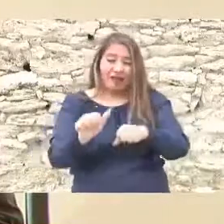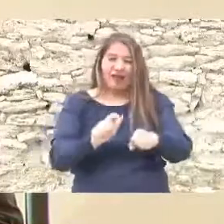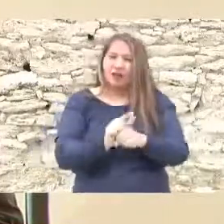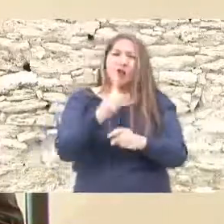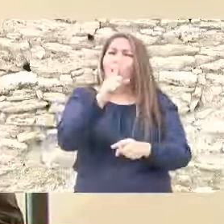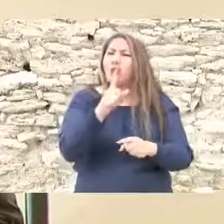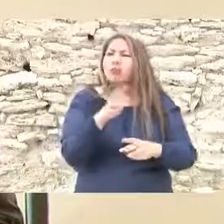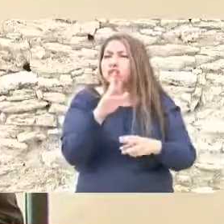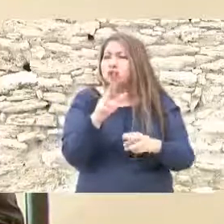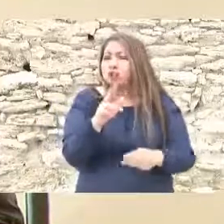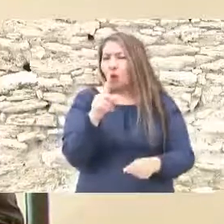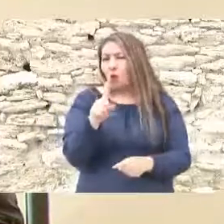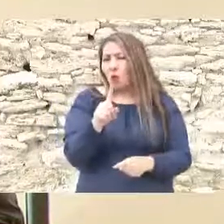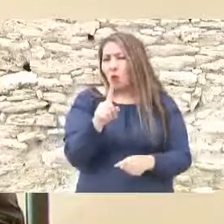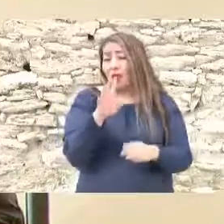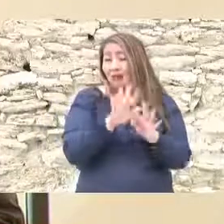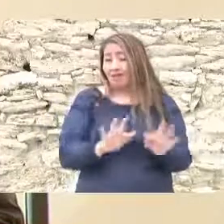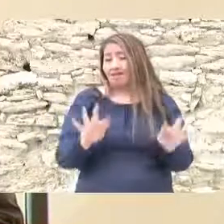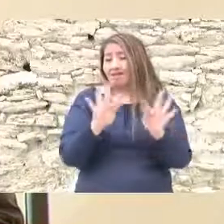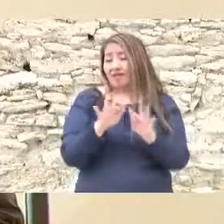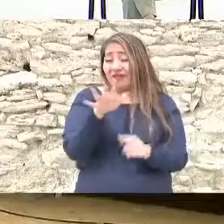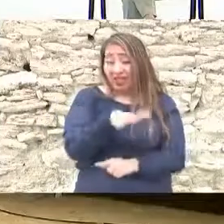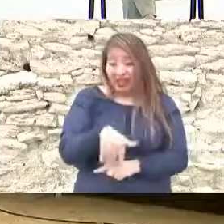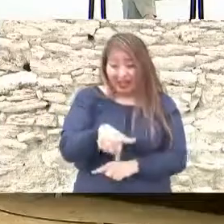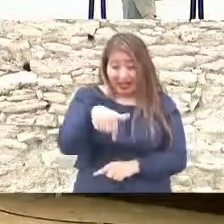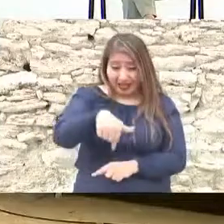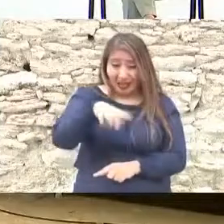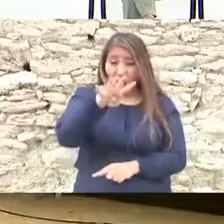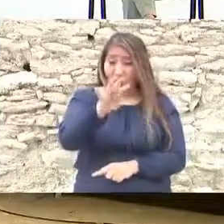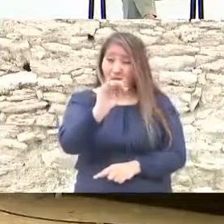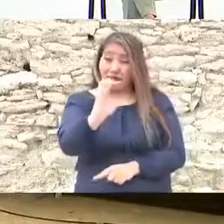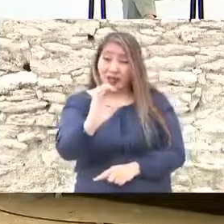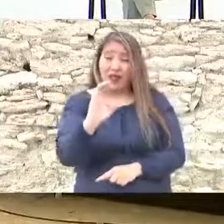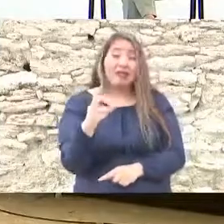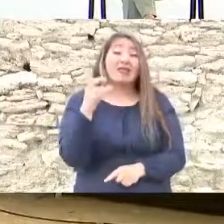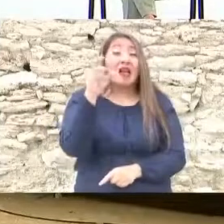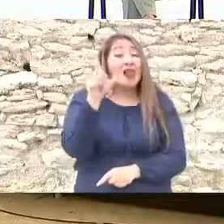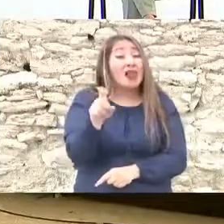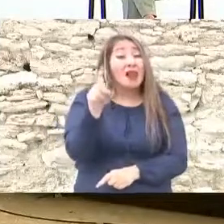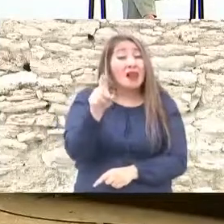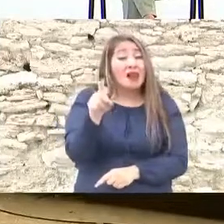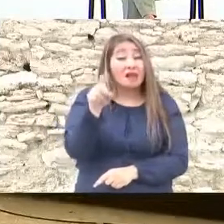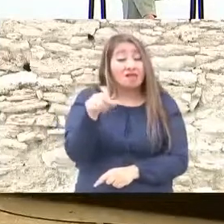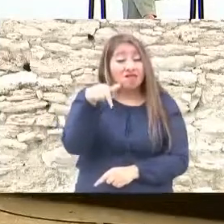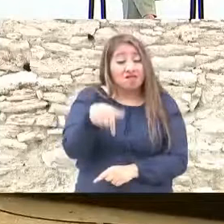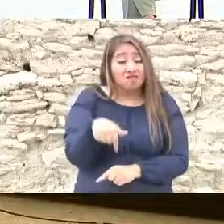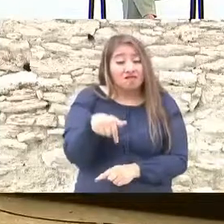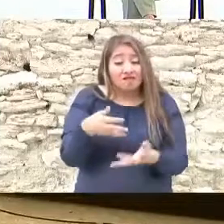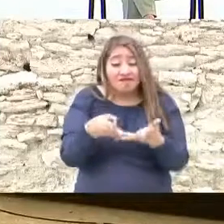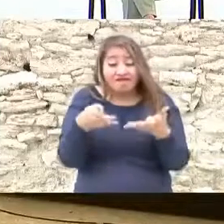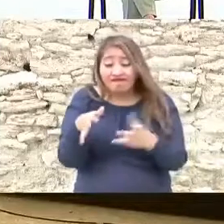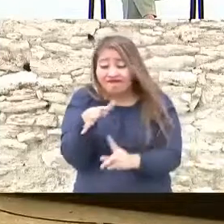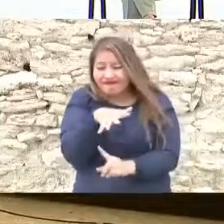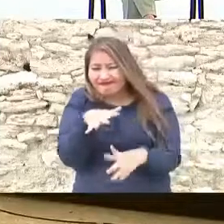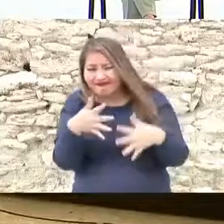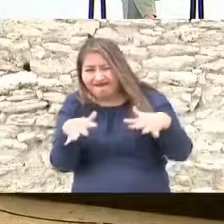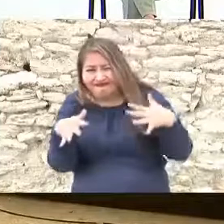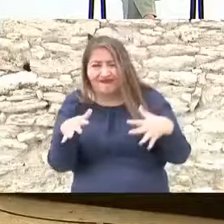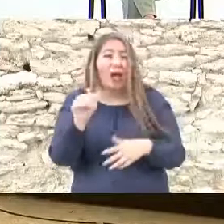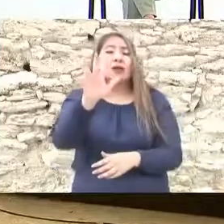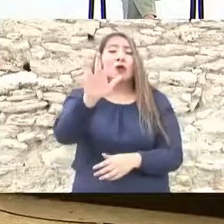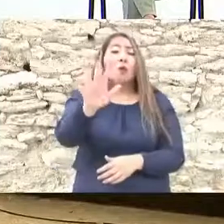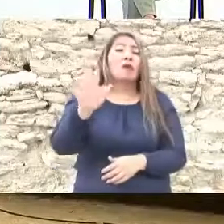Cuatrociénegas era el agua y aunque la tenencia de la tierra en Cuatrociénegas es alrededor del